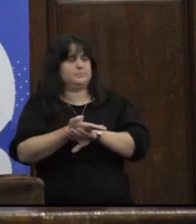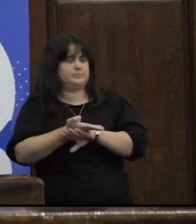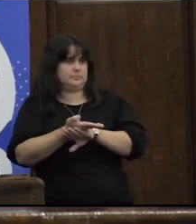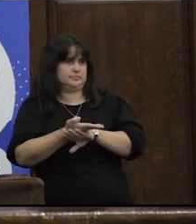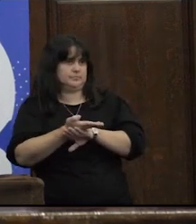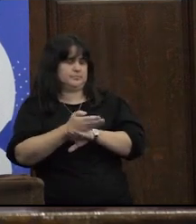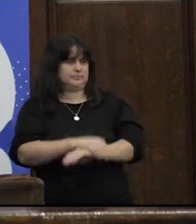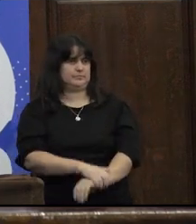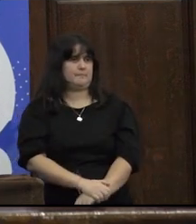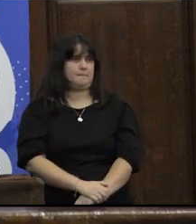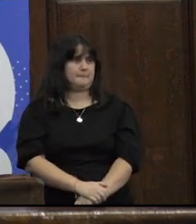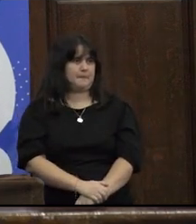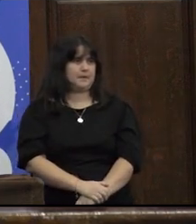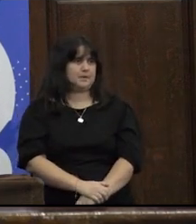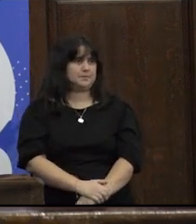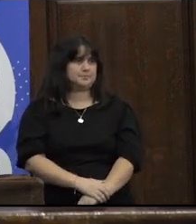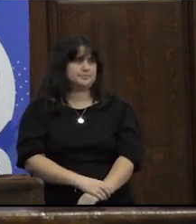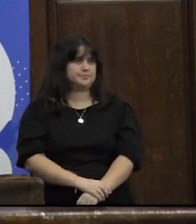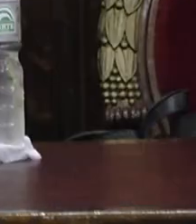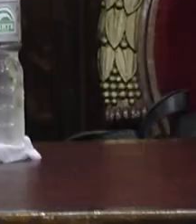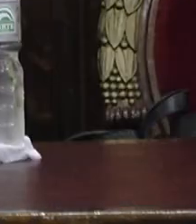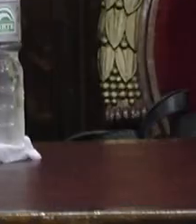demandado que es